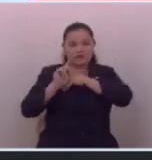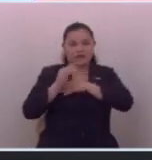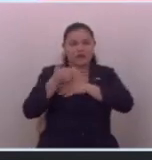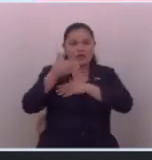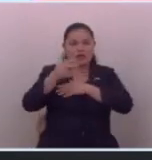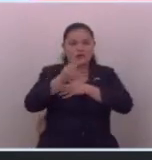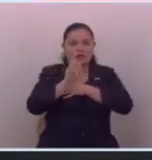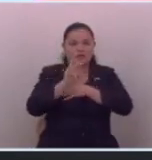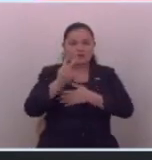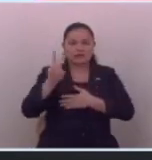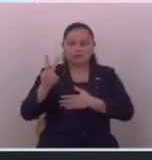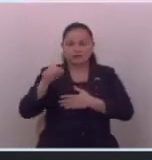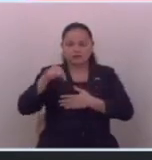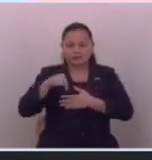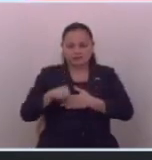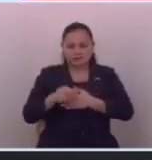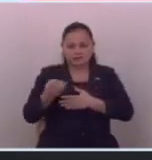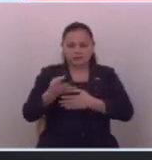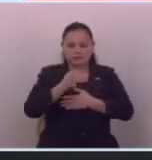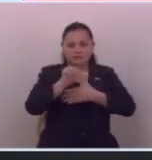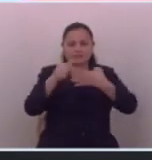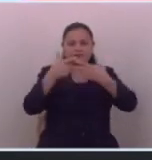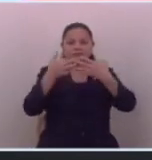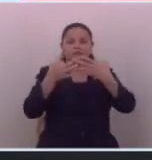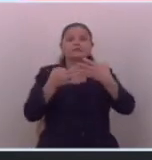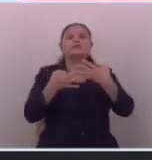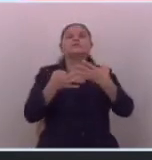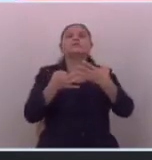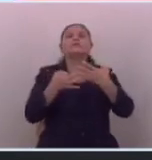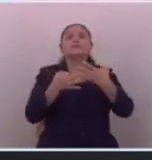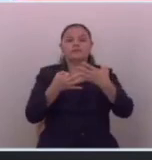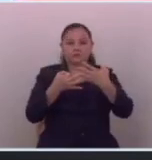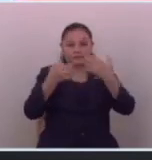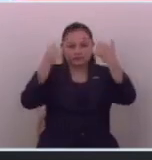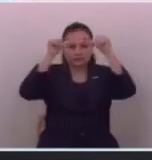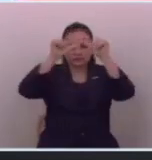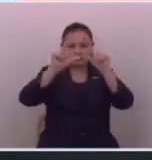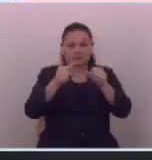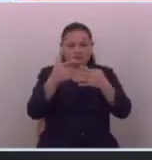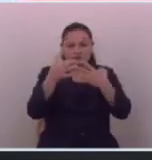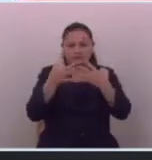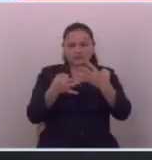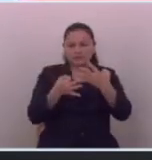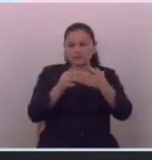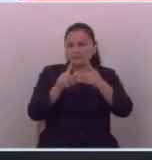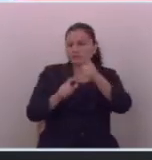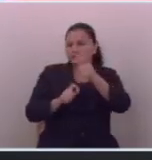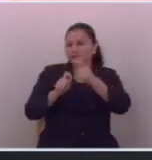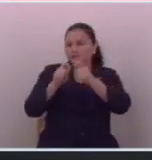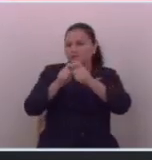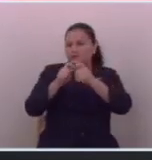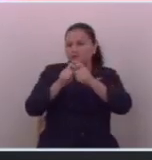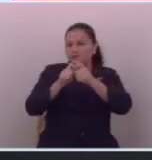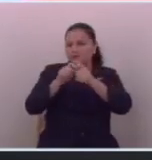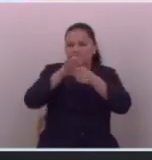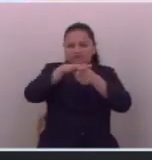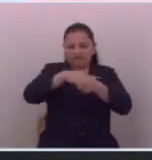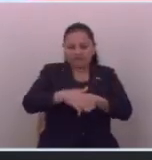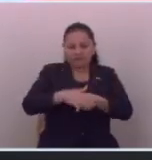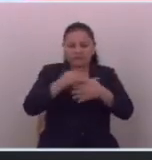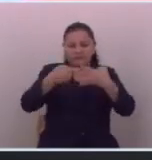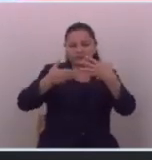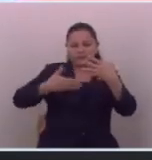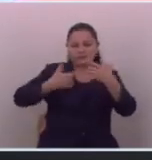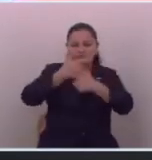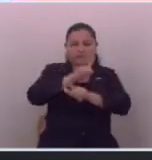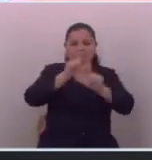año 2022 esta nueva asamblea legislativa aprobó una ley que precisamente coarta el derecho